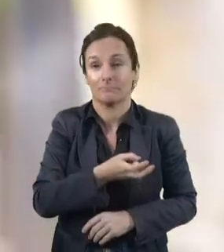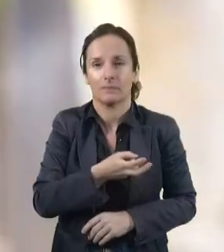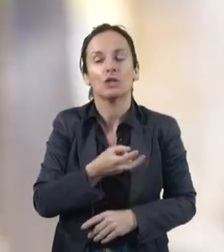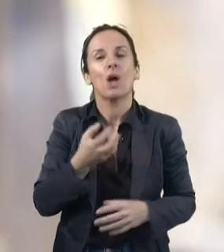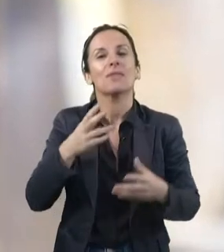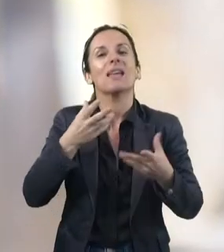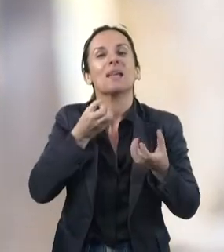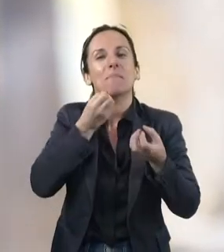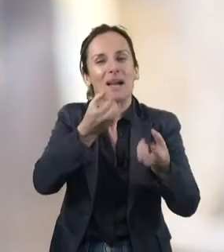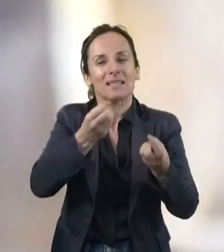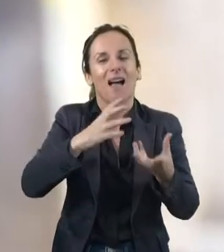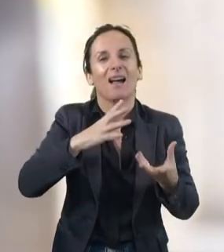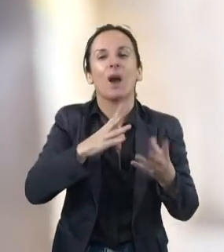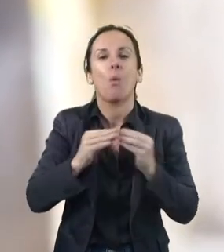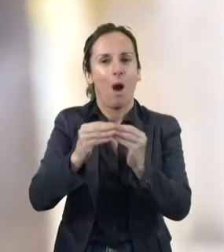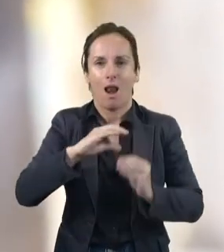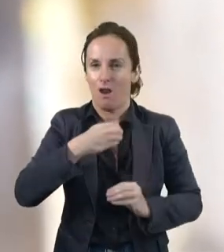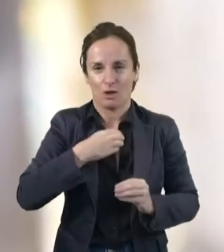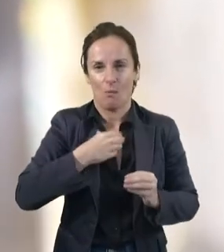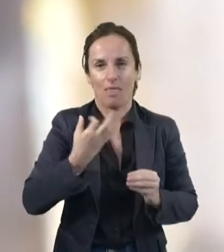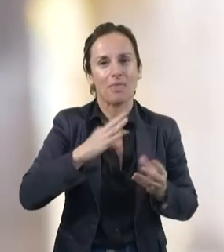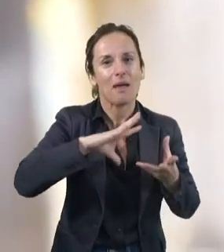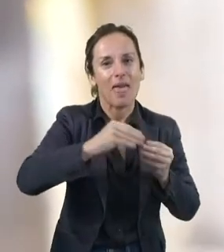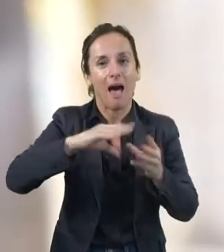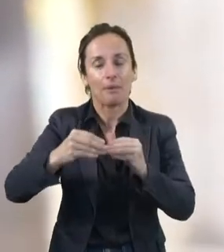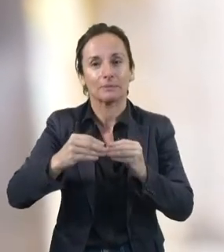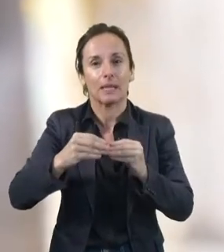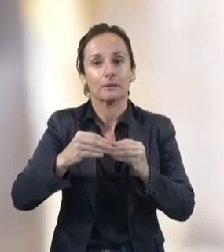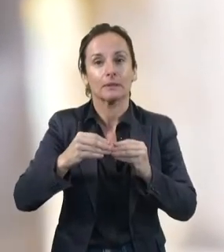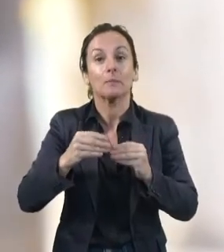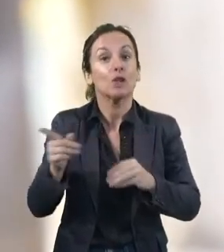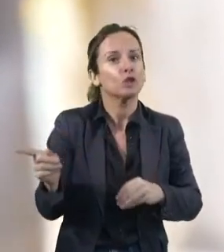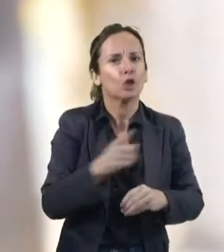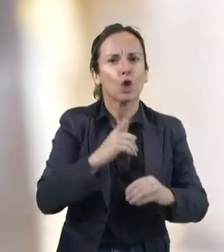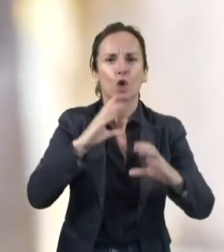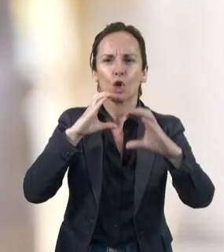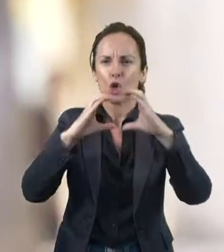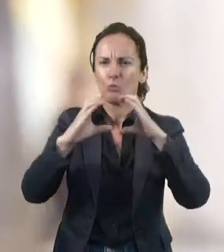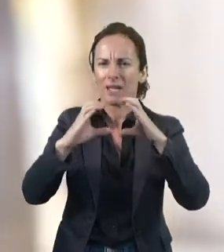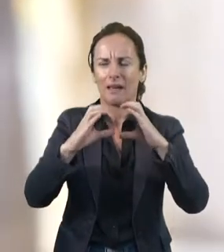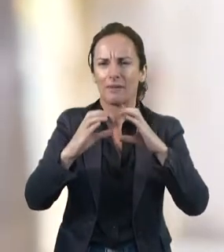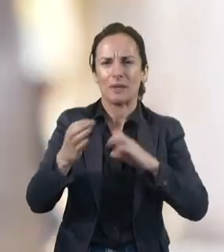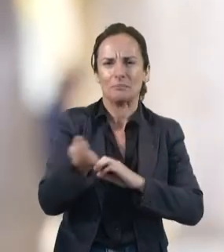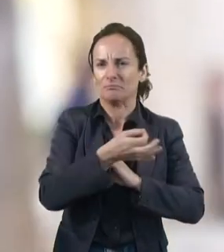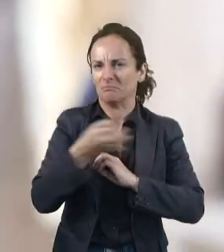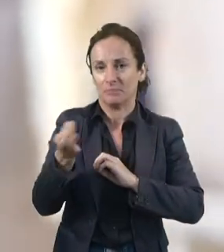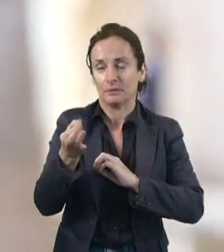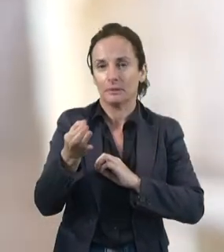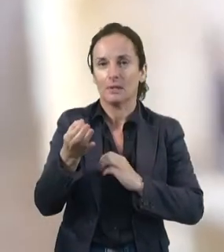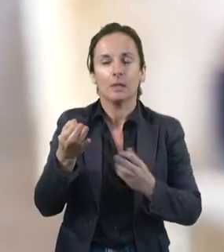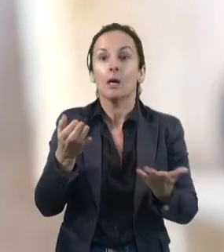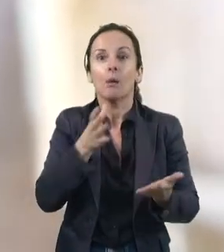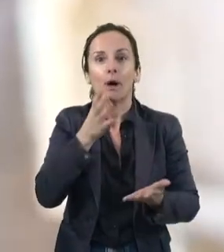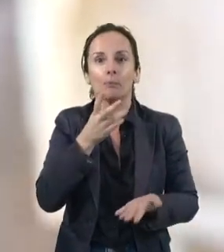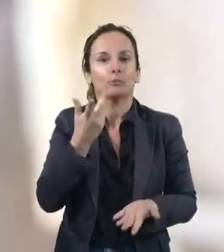Pero sí creo que tiene que haber esa comunicación porque la gente tiene que sentirse realmente empoderada cuando